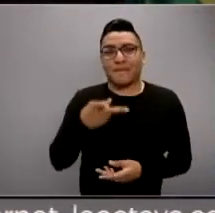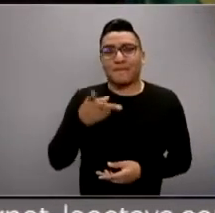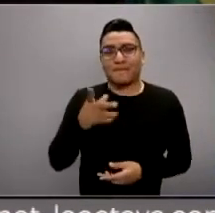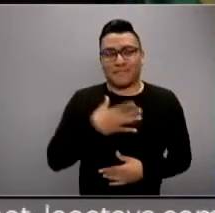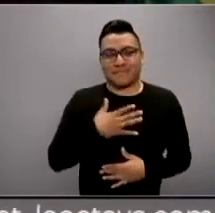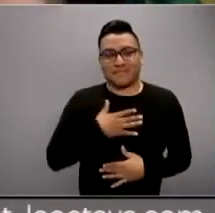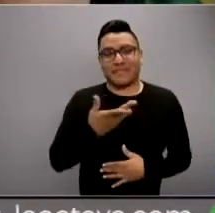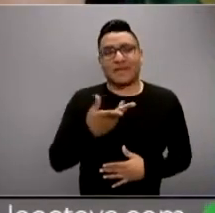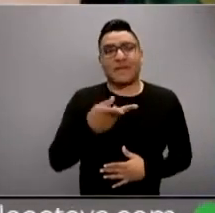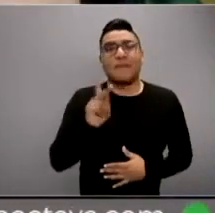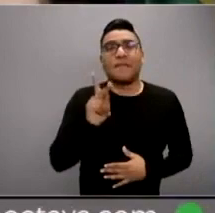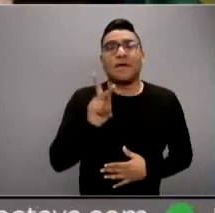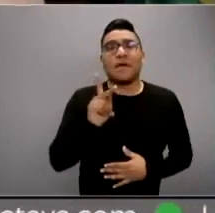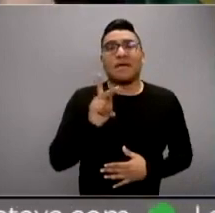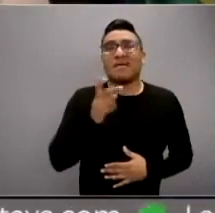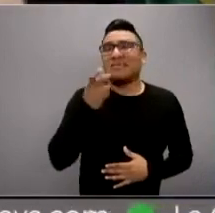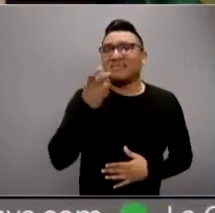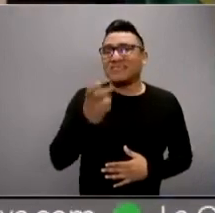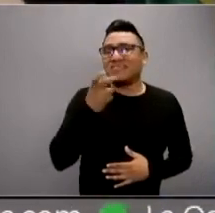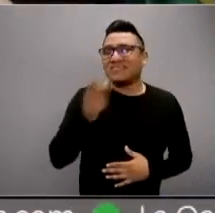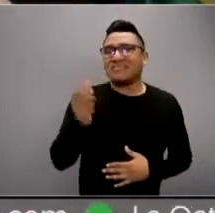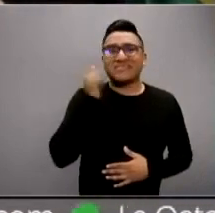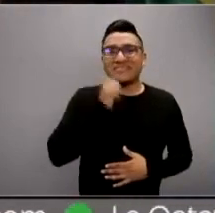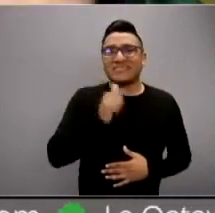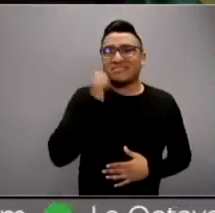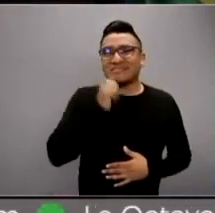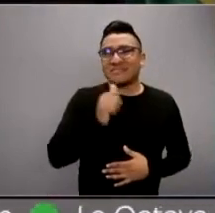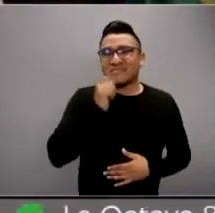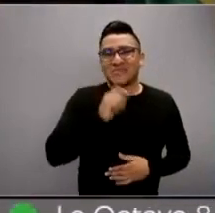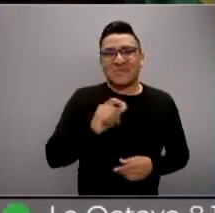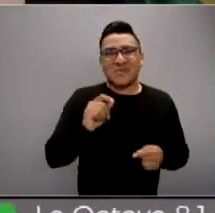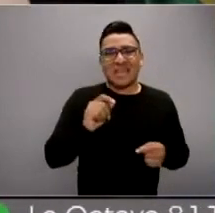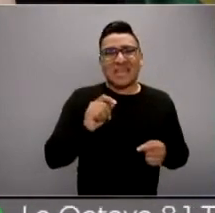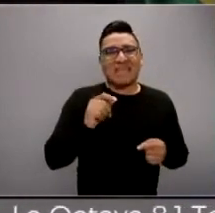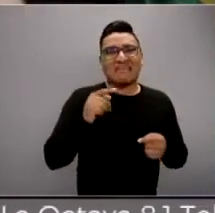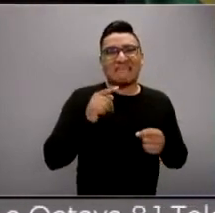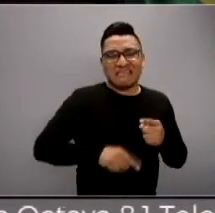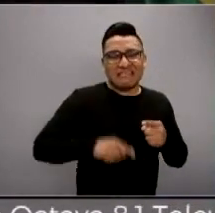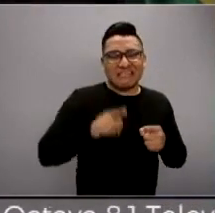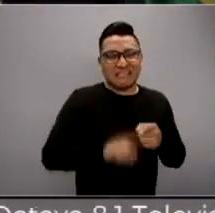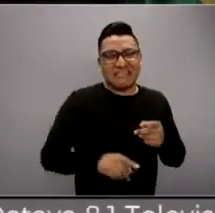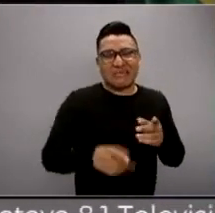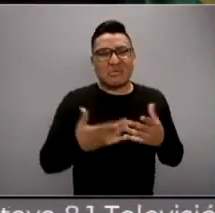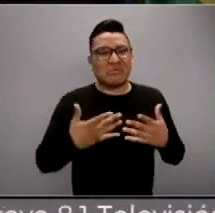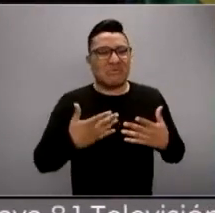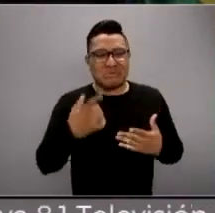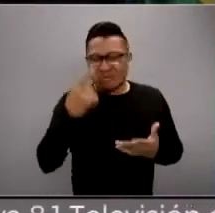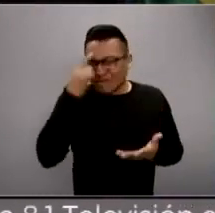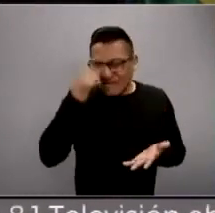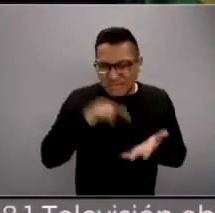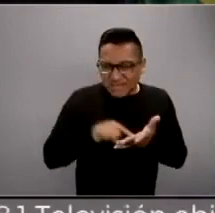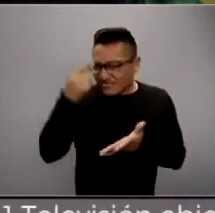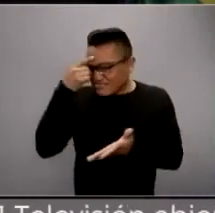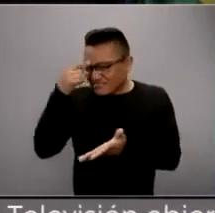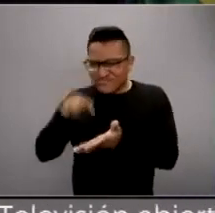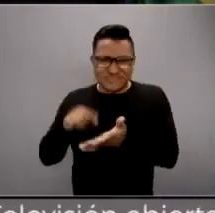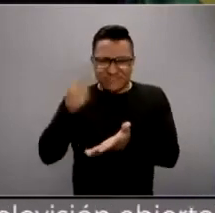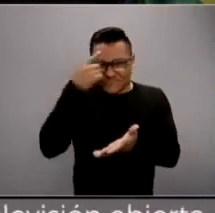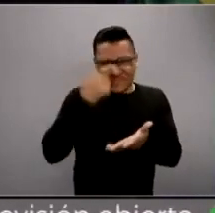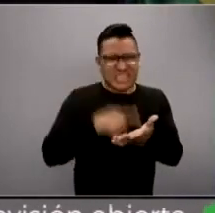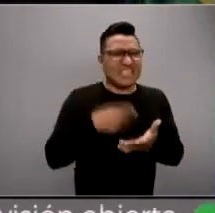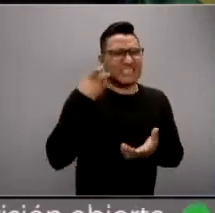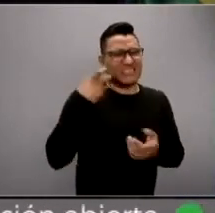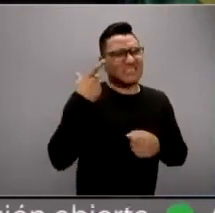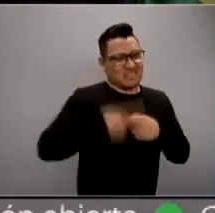también justo se han encargado de irle como quitando así como piquitos a su credibilidad en una esquina y en otra y eso hace daño.